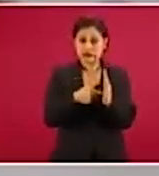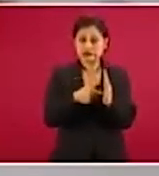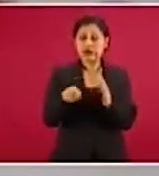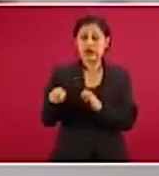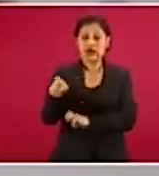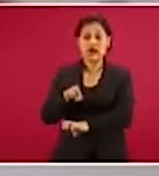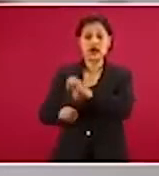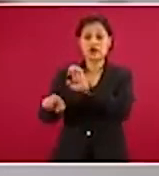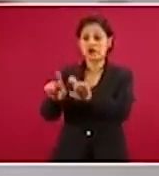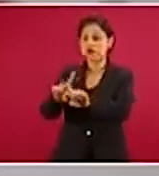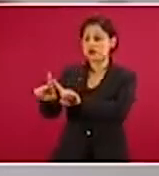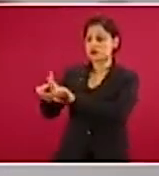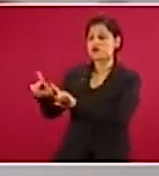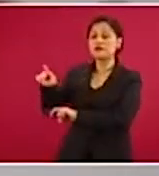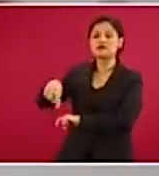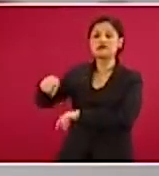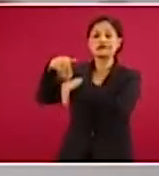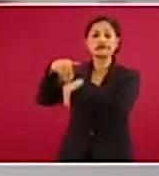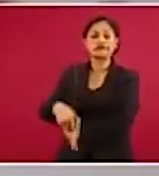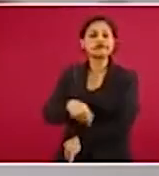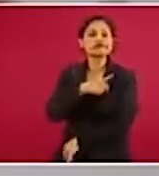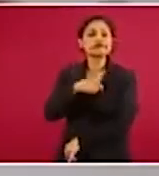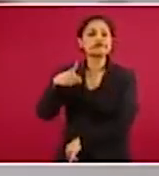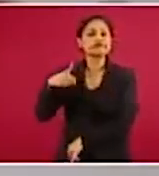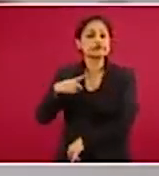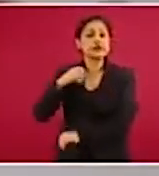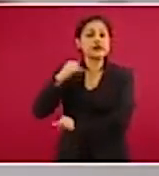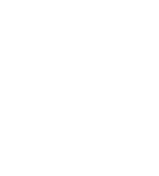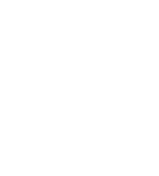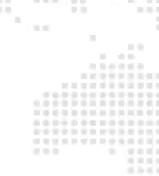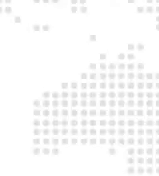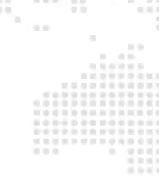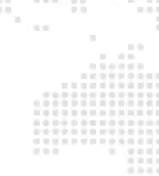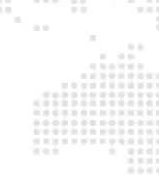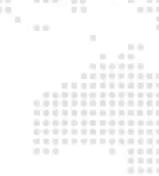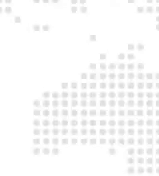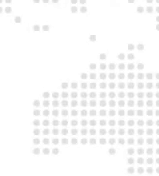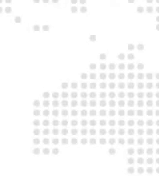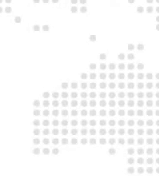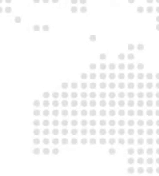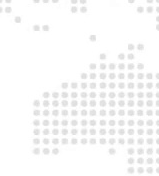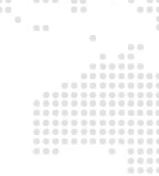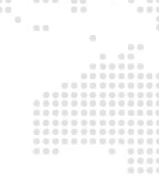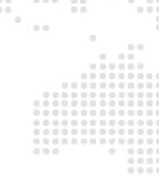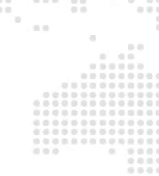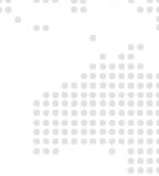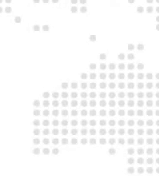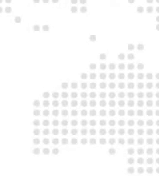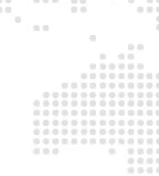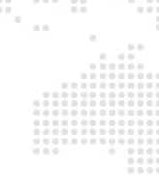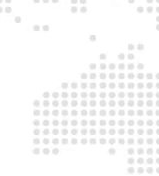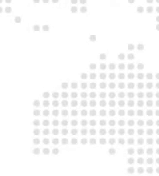fabricantes y los organismos internacionales que nos controlan. ¡Gracias! ¡Gracias! ¡Gracias!